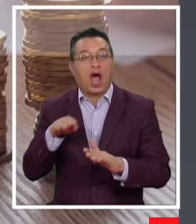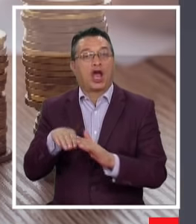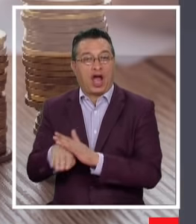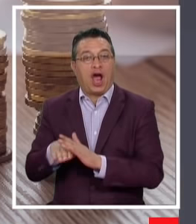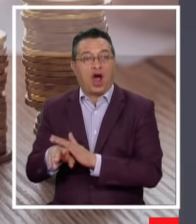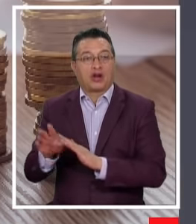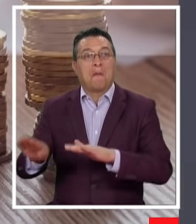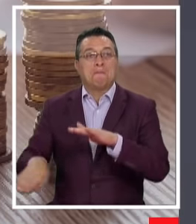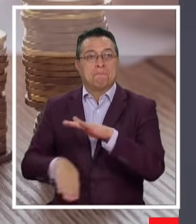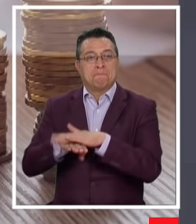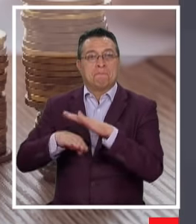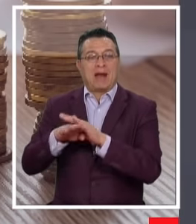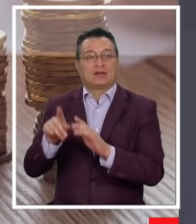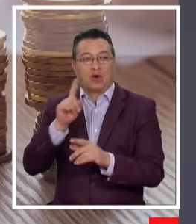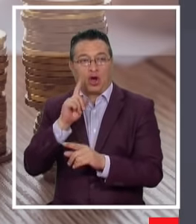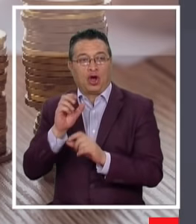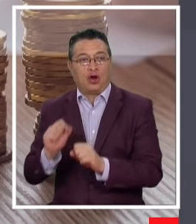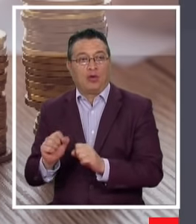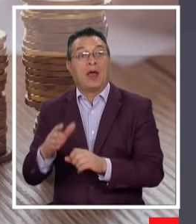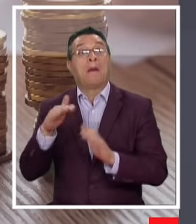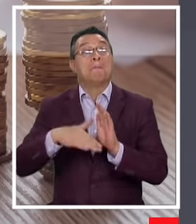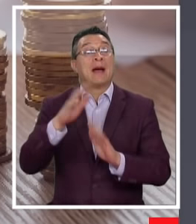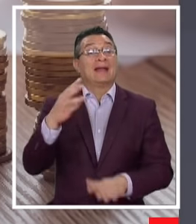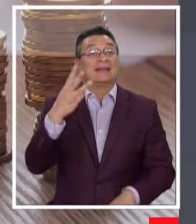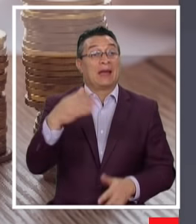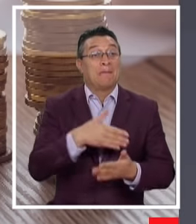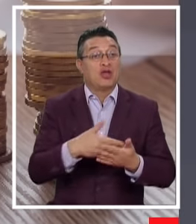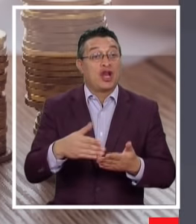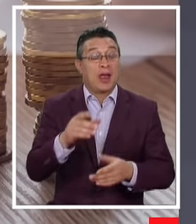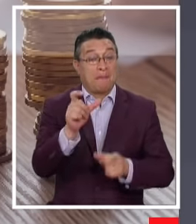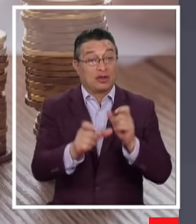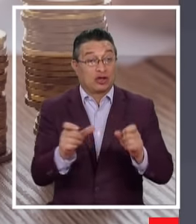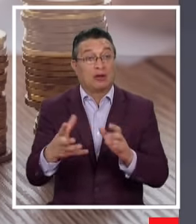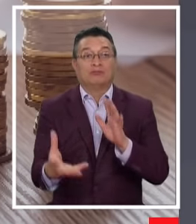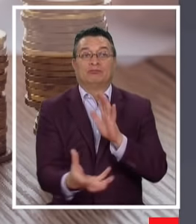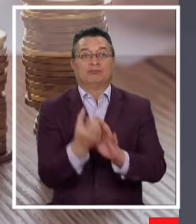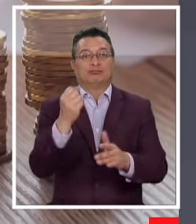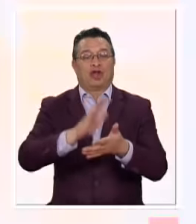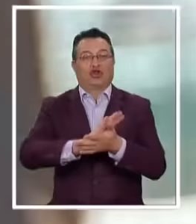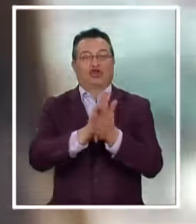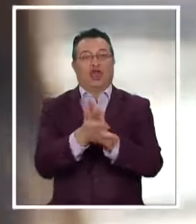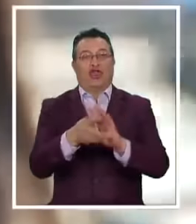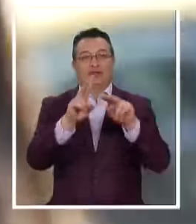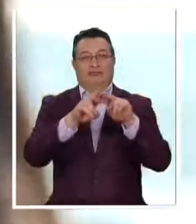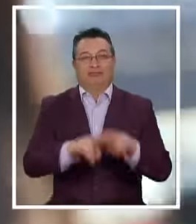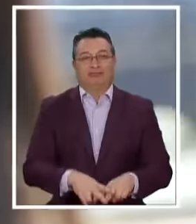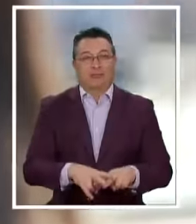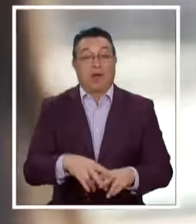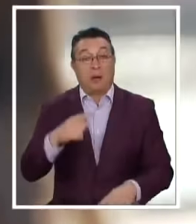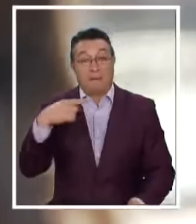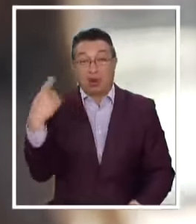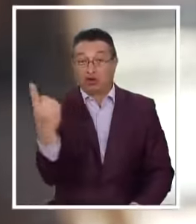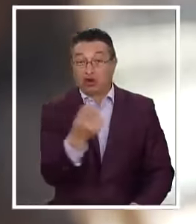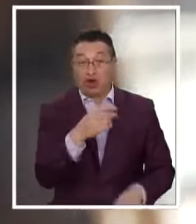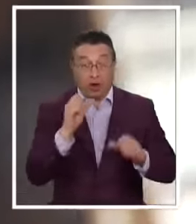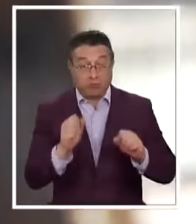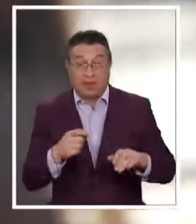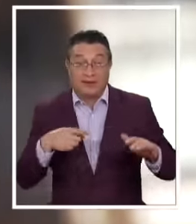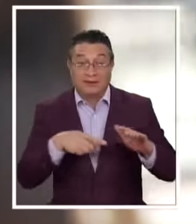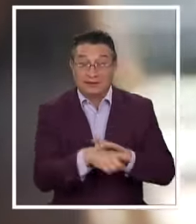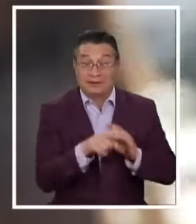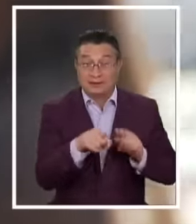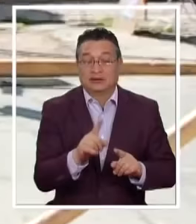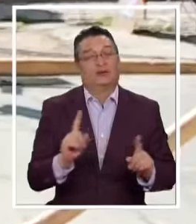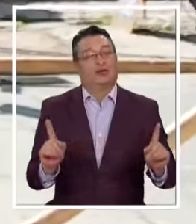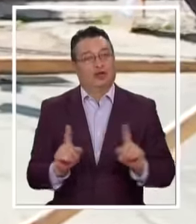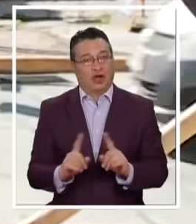obtener el máximo posible Y más de 3 millones de personas Sacarían todo su saldo Pero no todos podrán acceder a